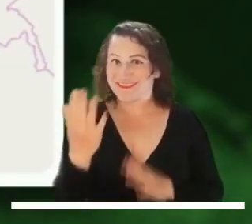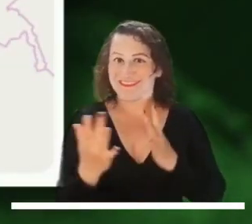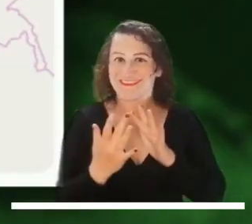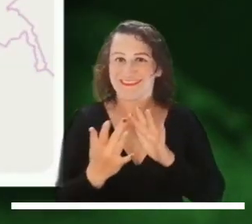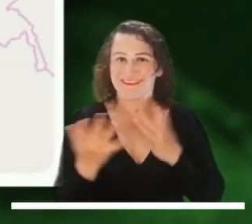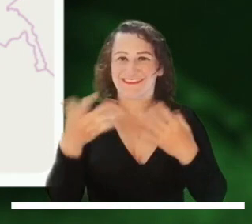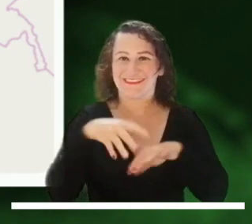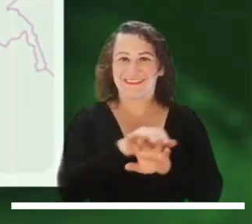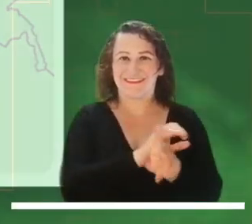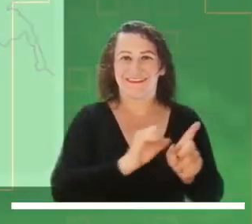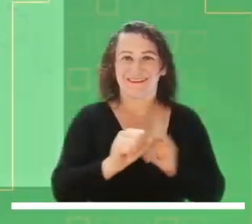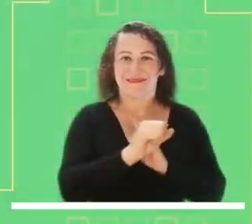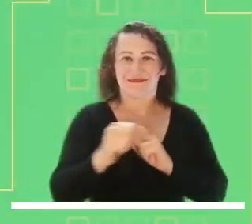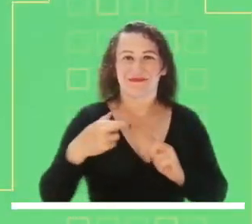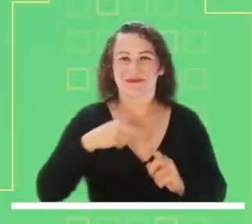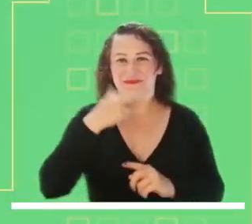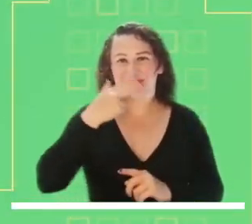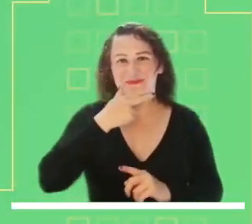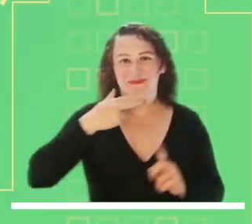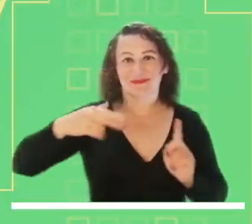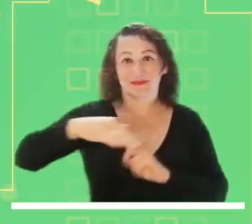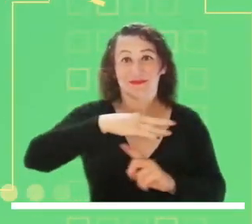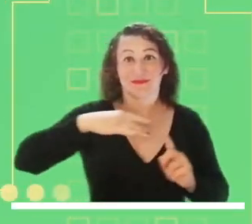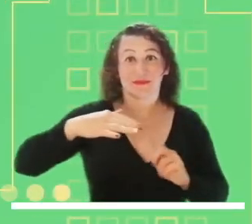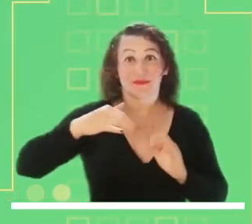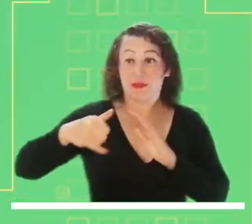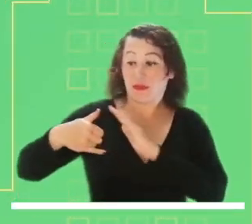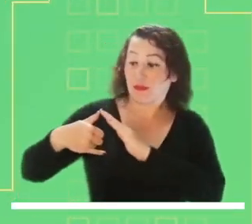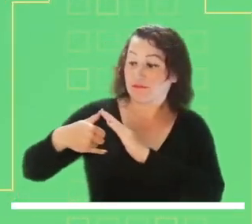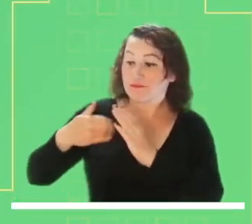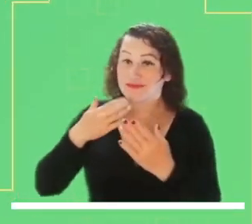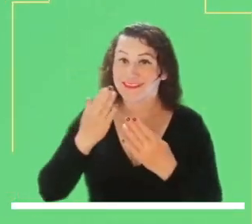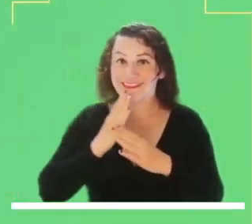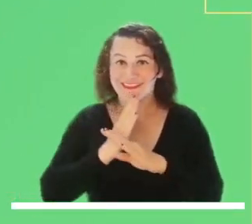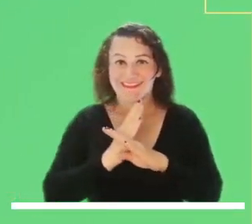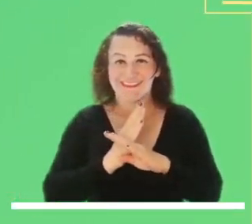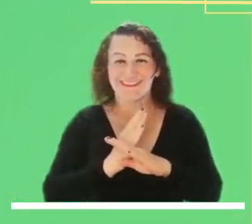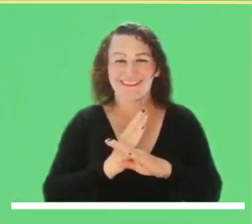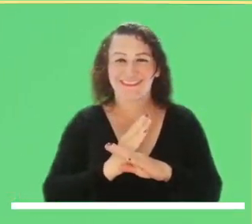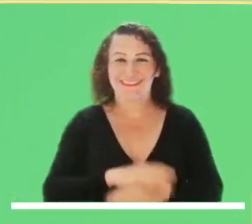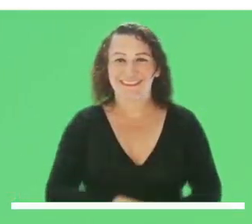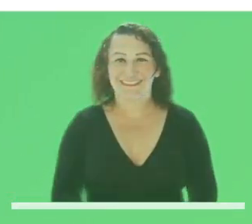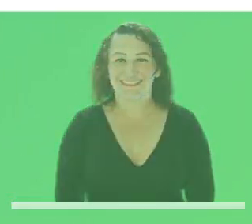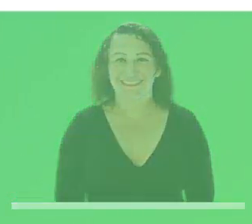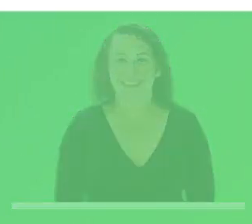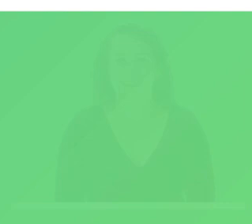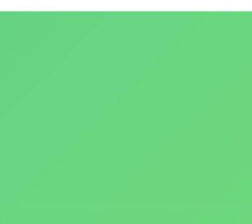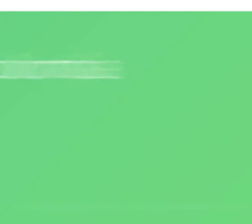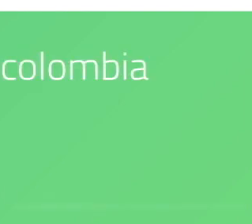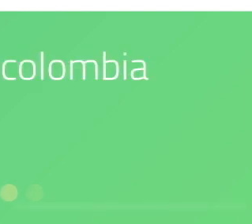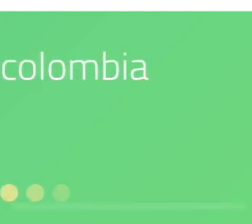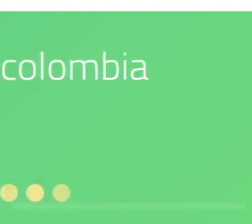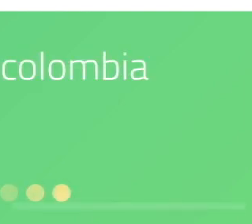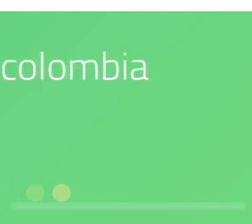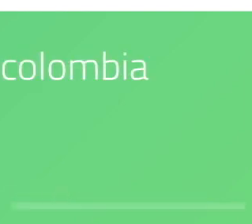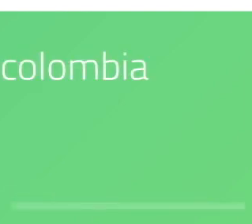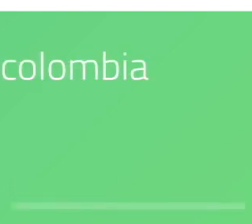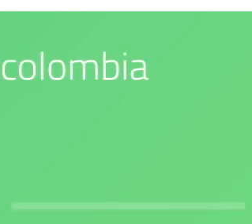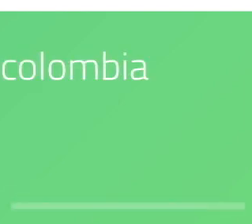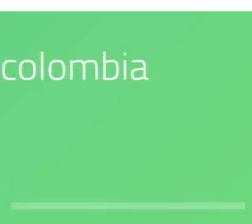Caquetá. Síguenos en nuestras redes sociales. Nuestro compromiso es con el medio ambiente.